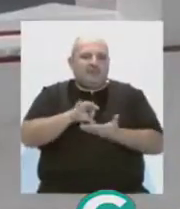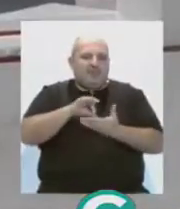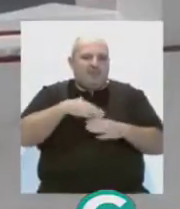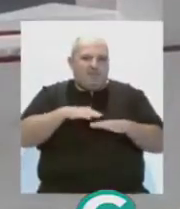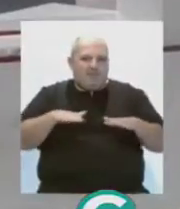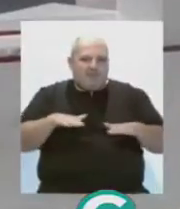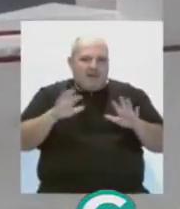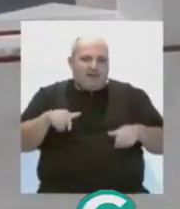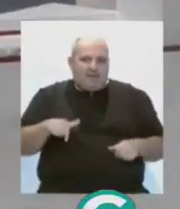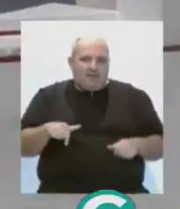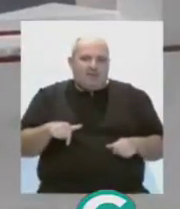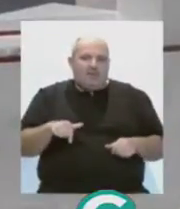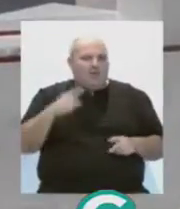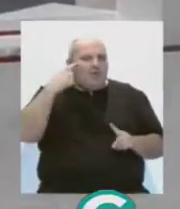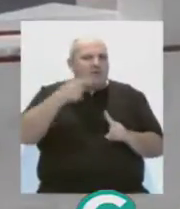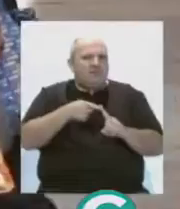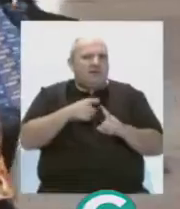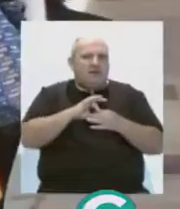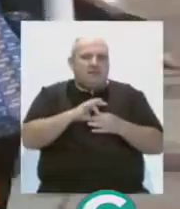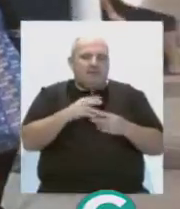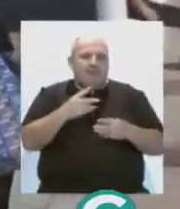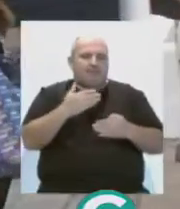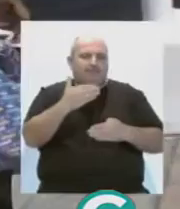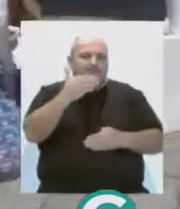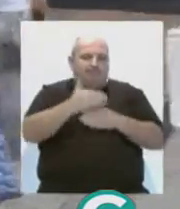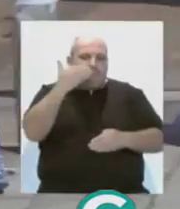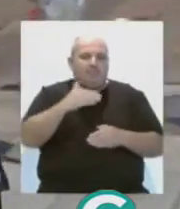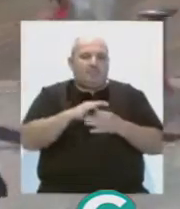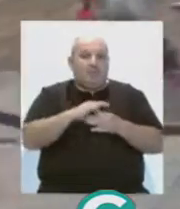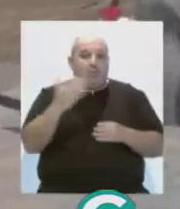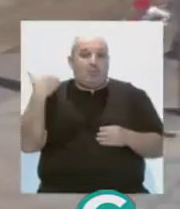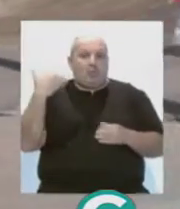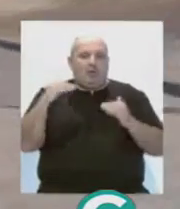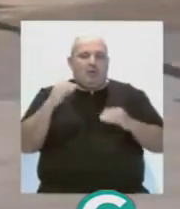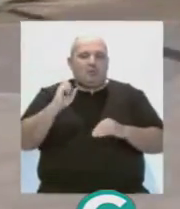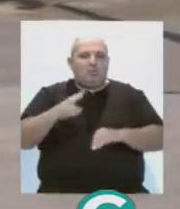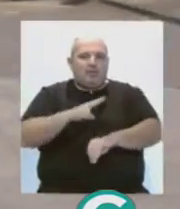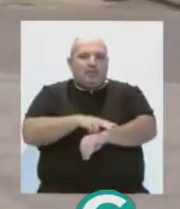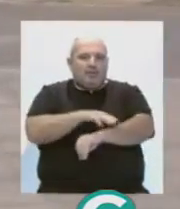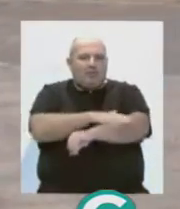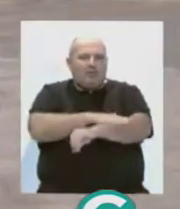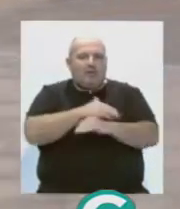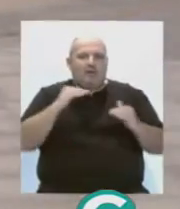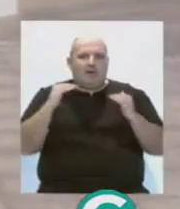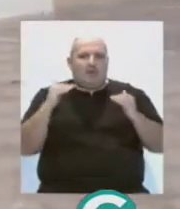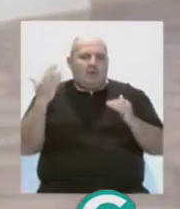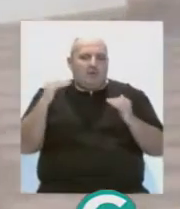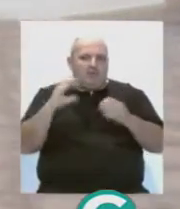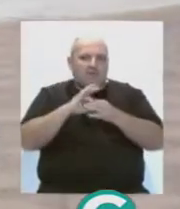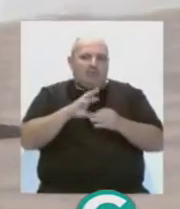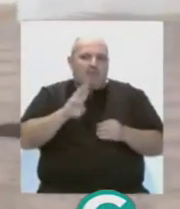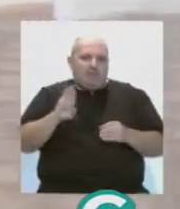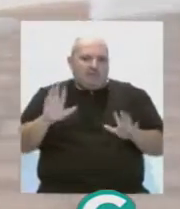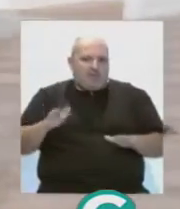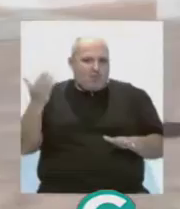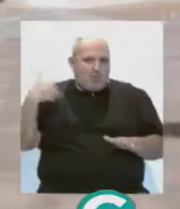los servicios de playa en Cádiz con el objetivo de frenarla. Un recurso que interpuso la subdelegación del Gobierno durante la anterior etapa con el